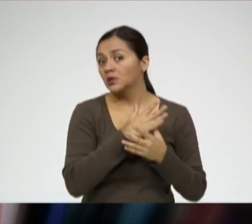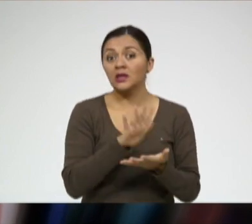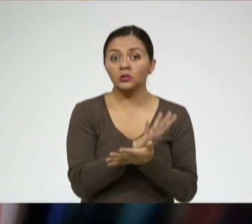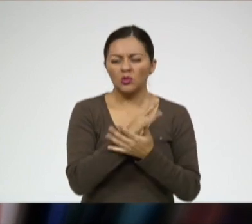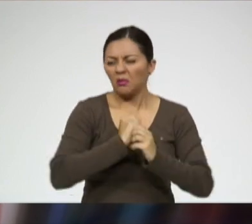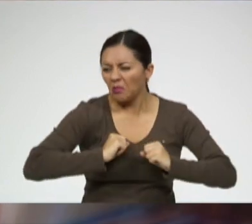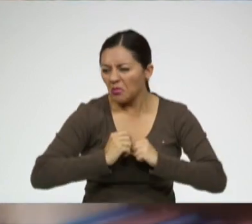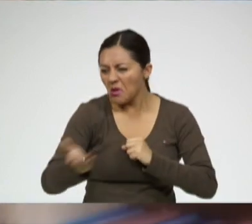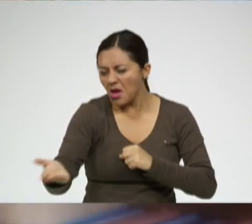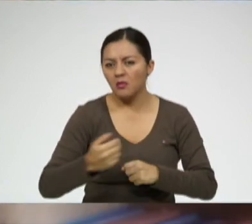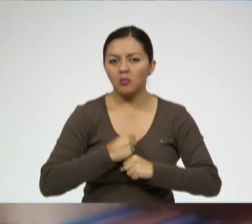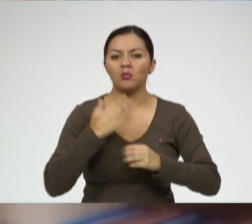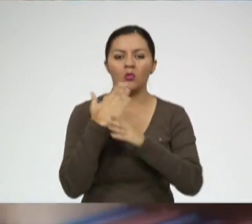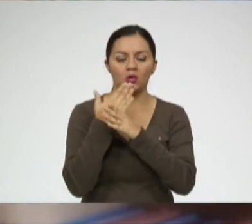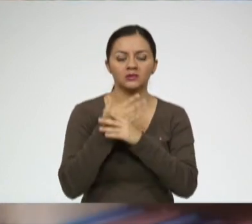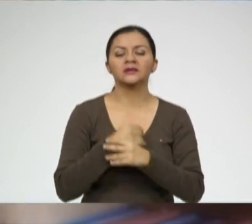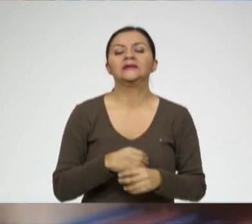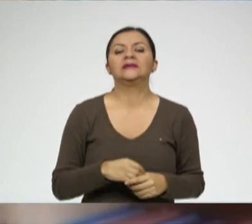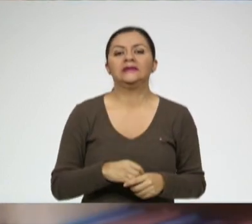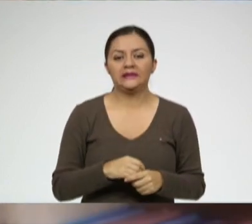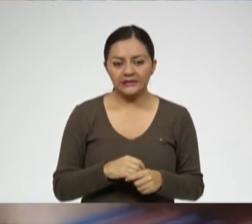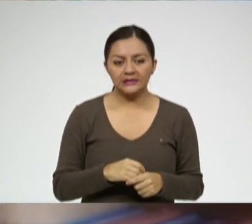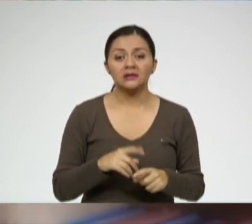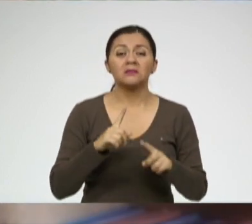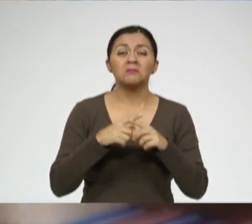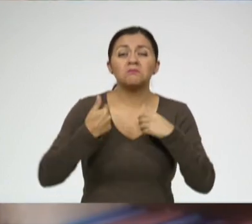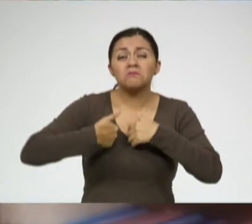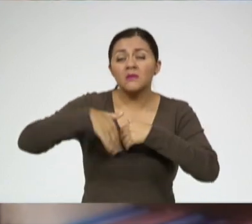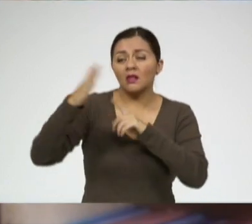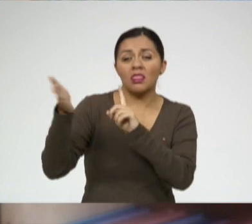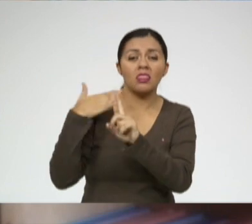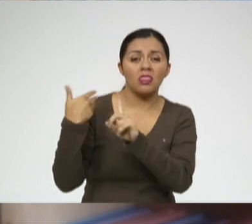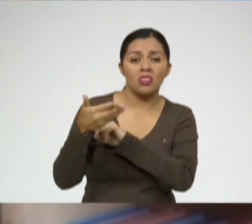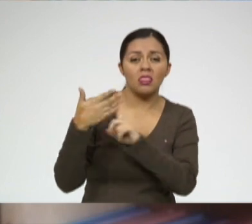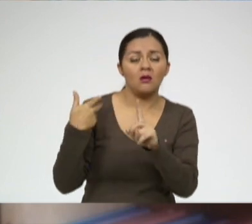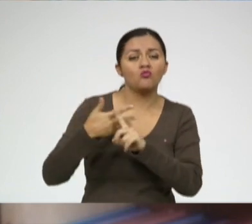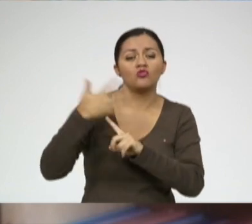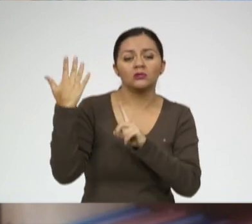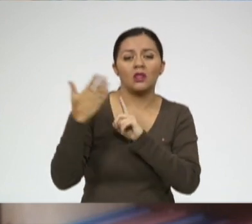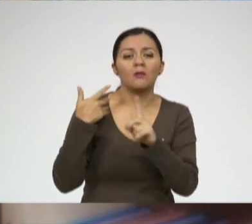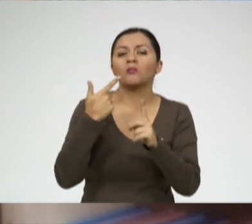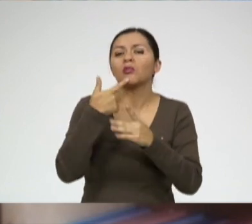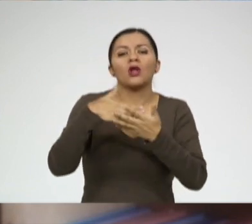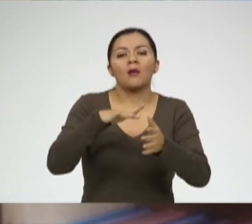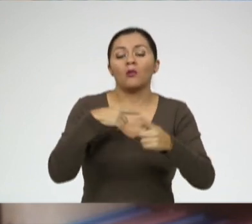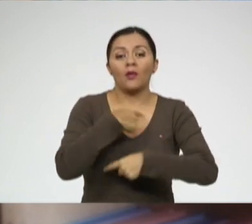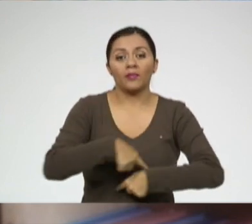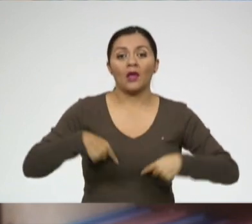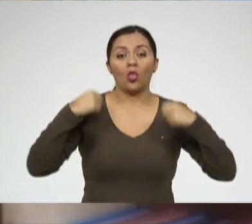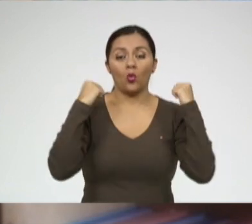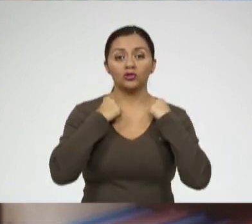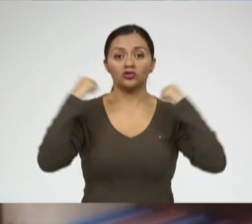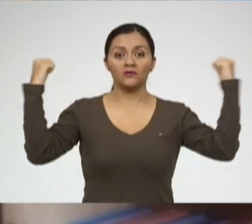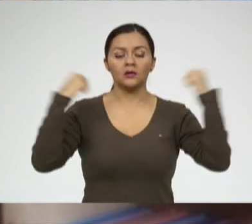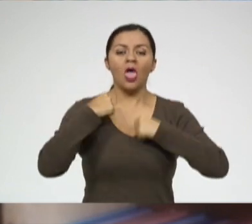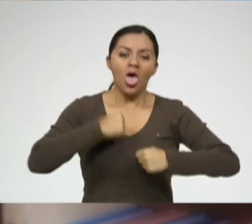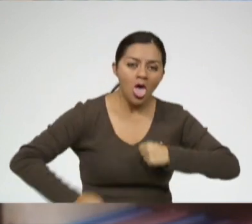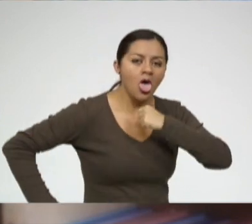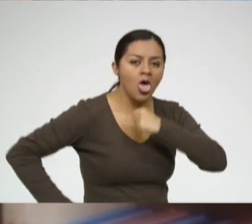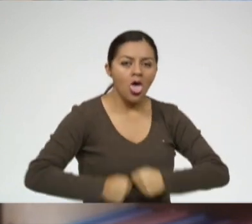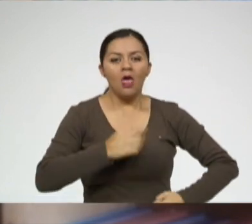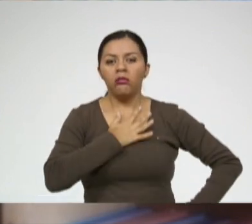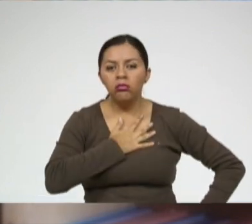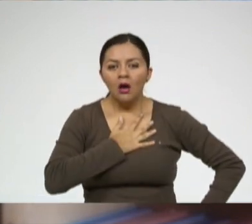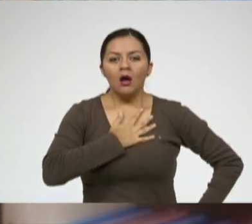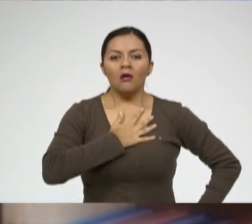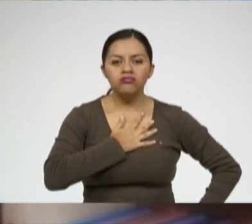me molestaban antes. Más de ellos se burlan de mí, porque como todos somos en educación física, yo no puedo correr mucho. Me